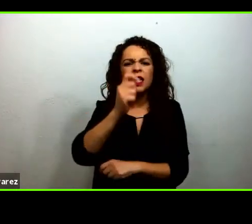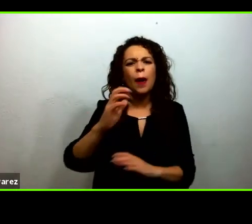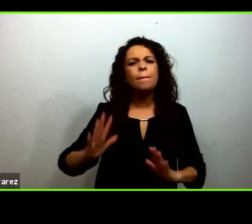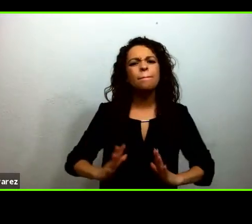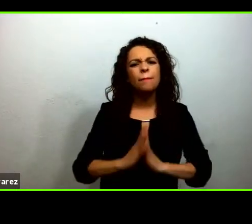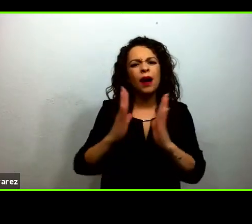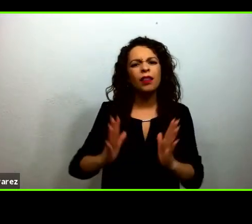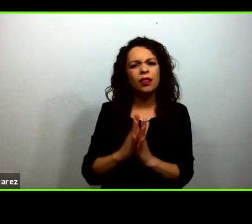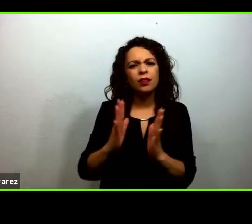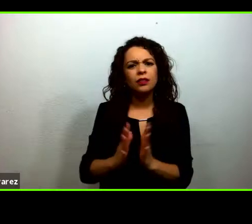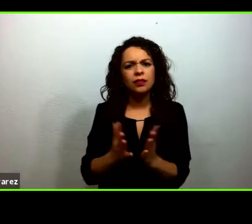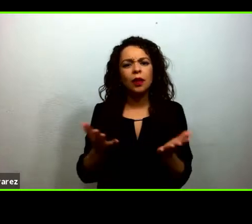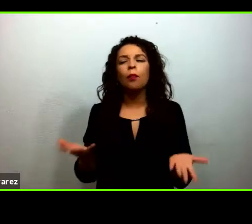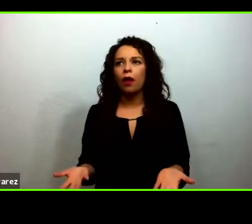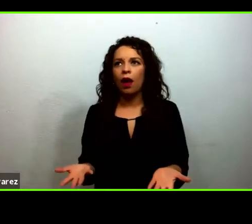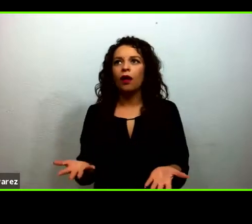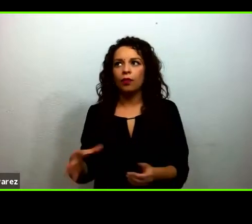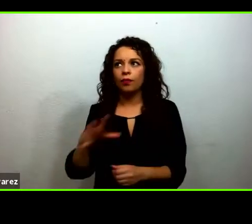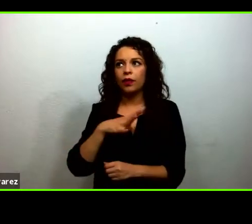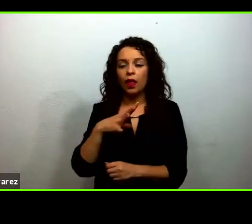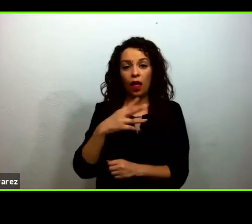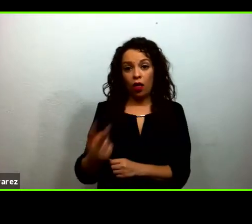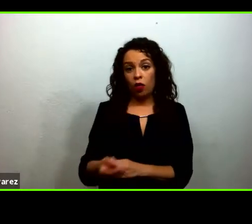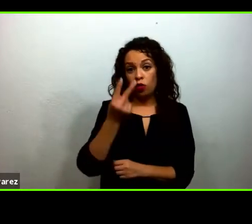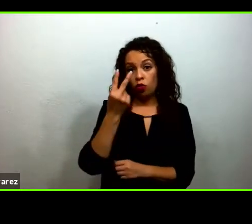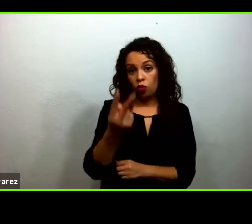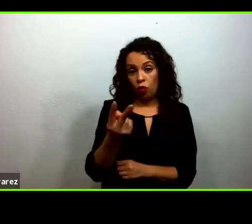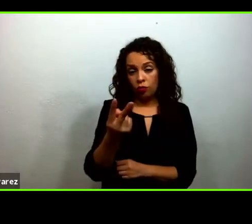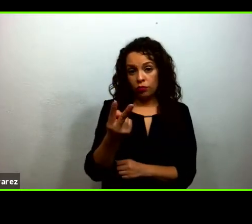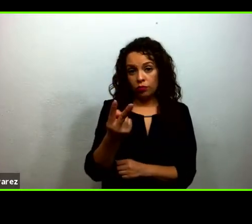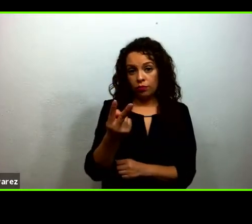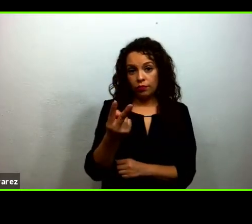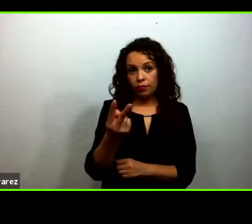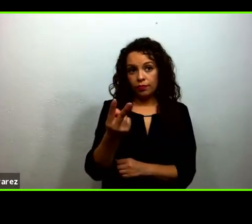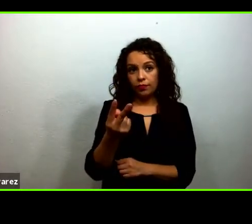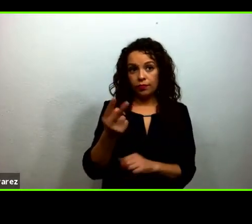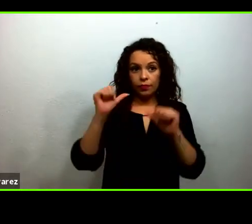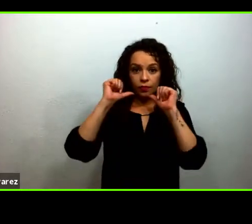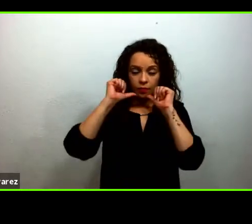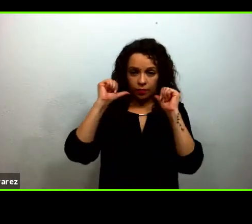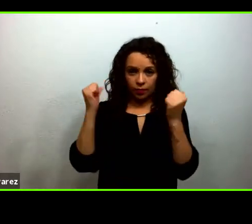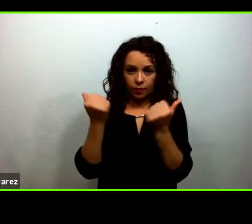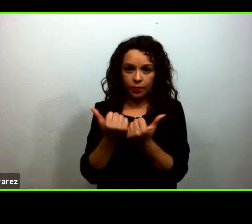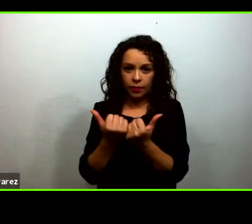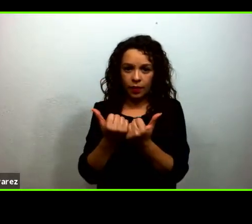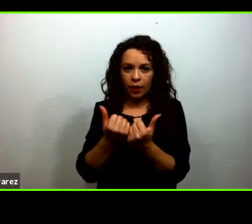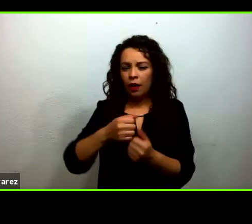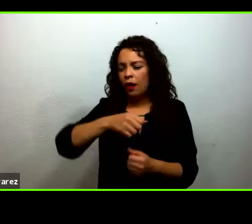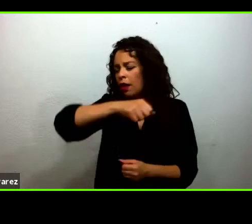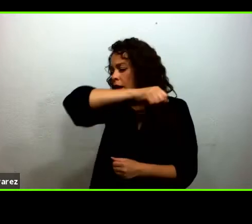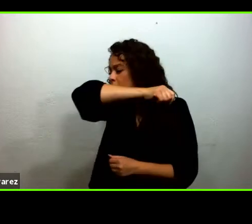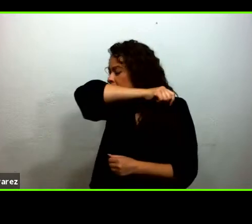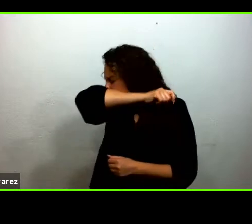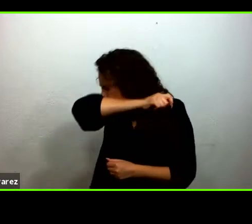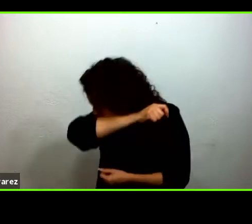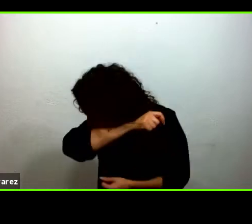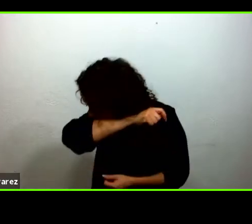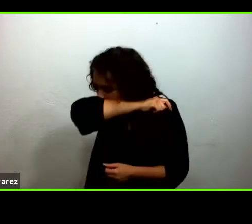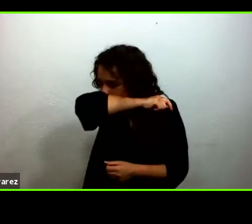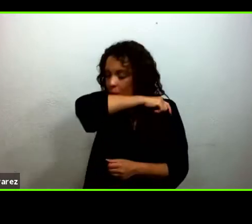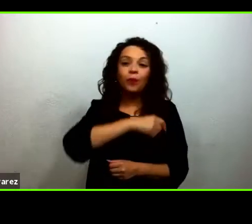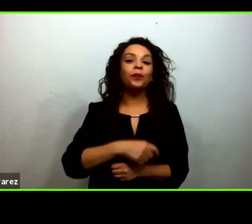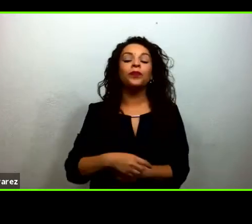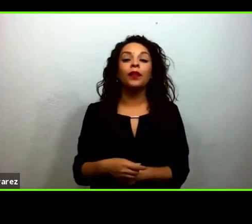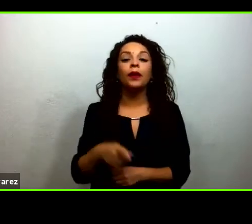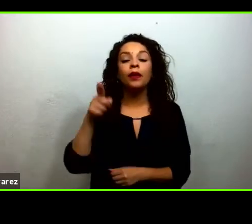Participan dos organizaciones de la sociedad civil, Redes de Tutoría SC, que es quien nos brinda la